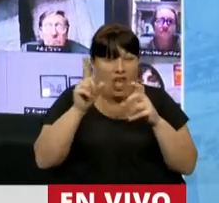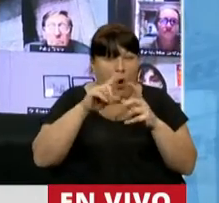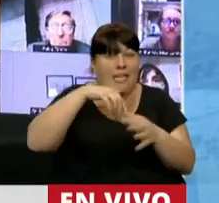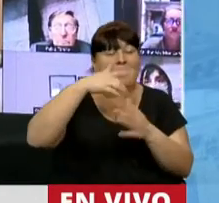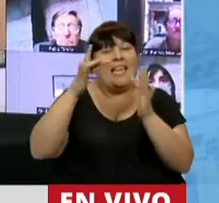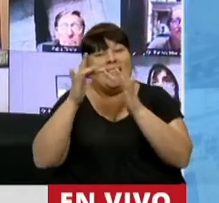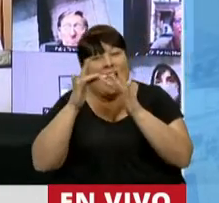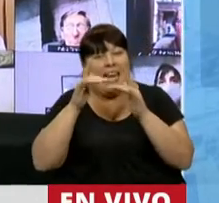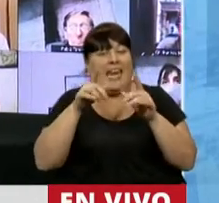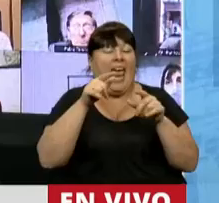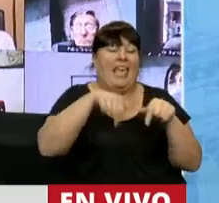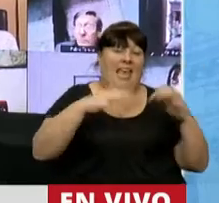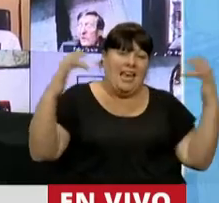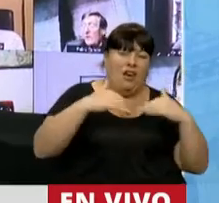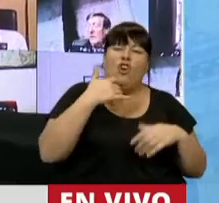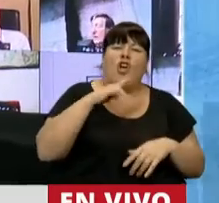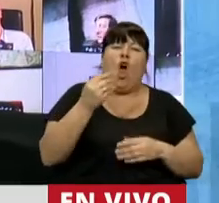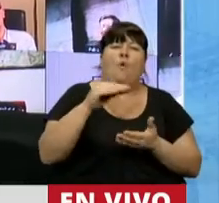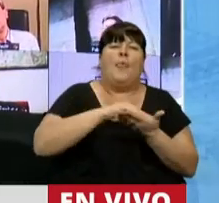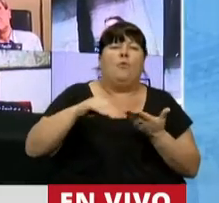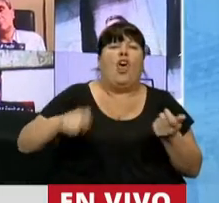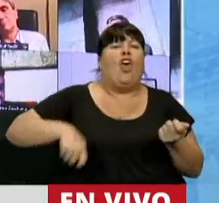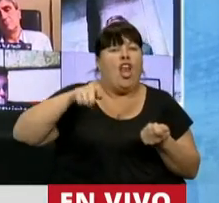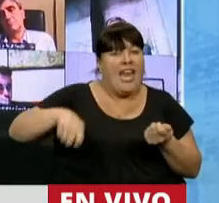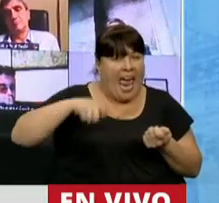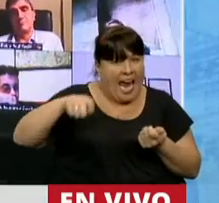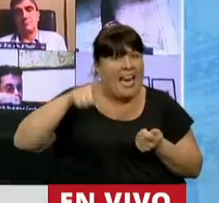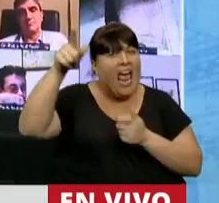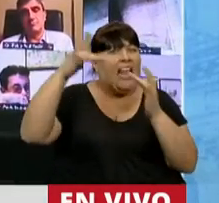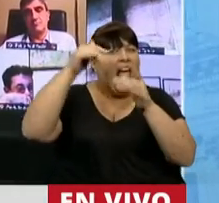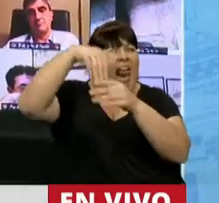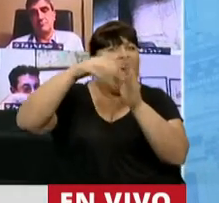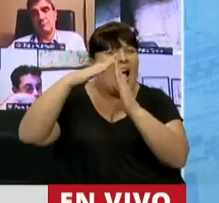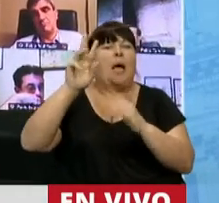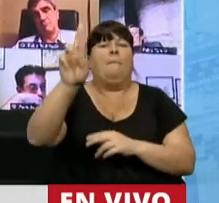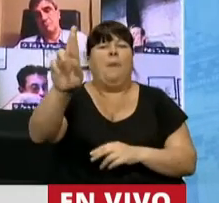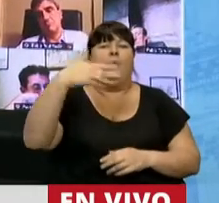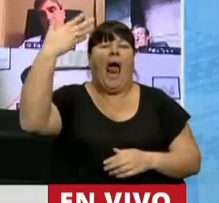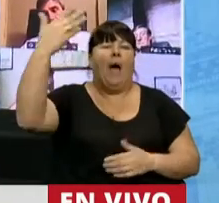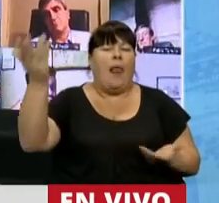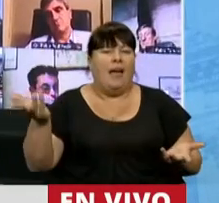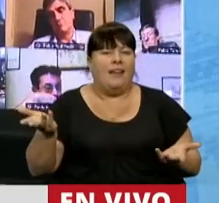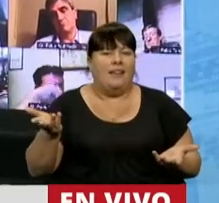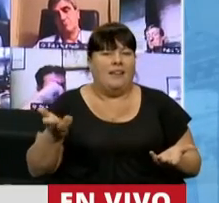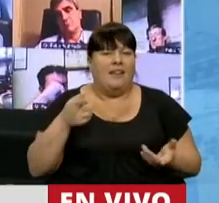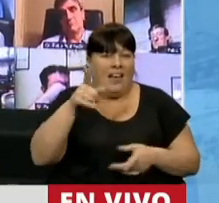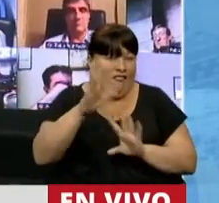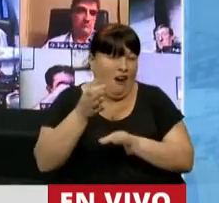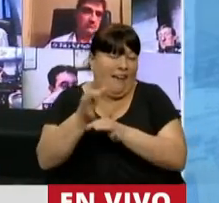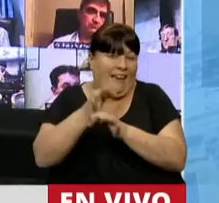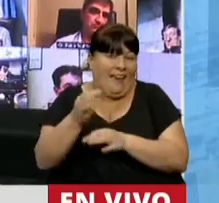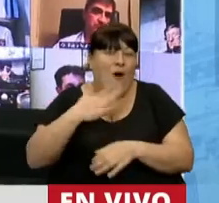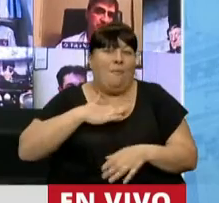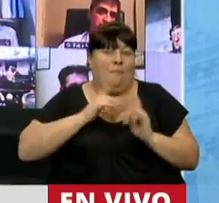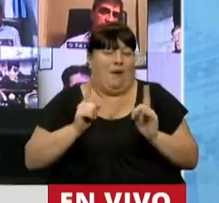mixta, no entiendo cómo el diputado Negri de manera remota pidió el uso de la palabra, doctrina de los